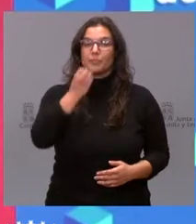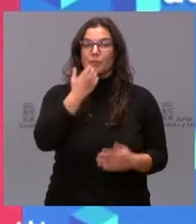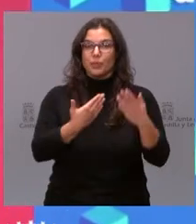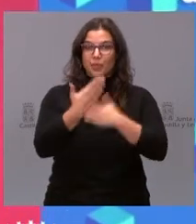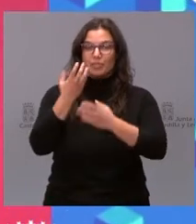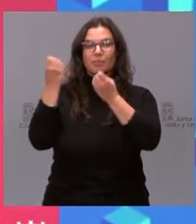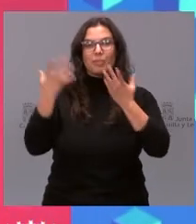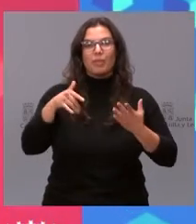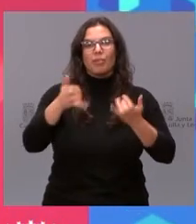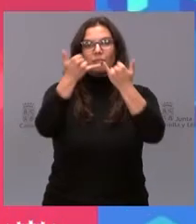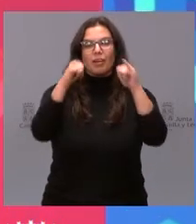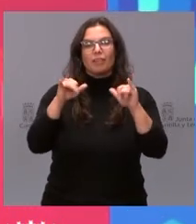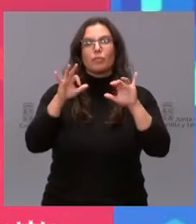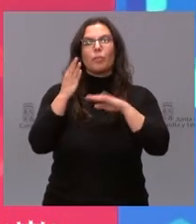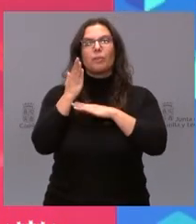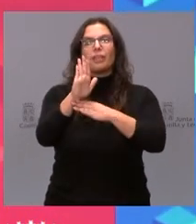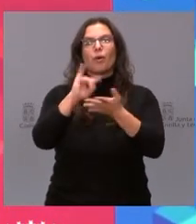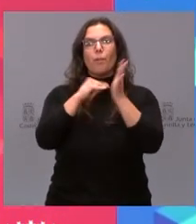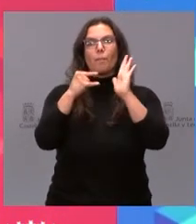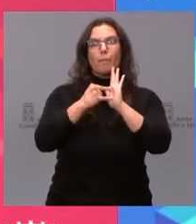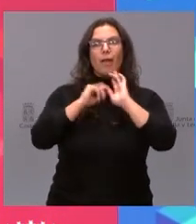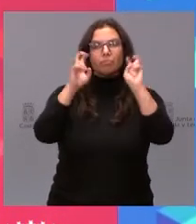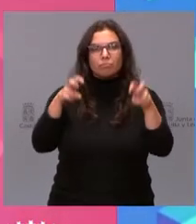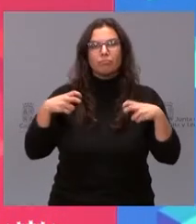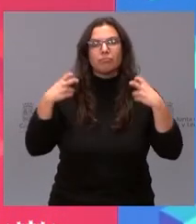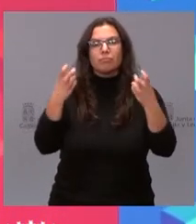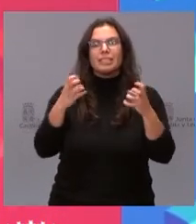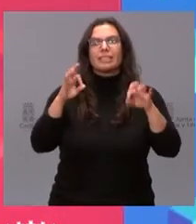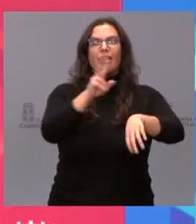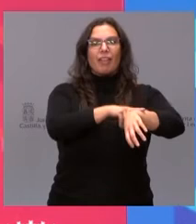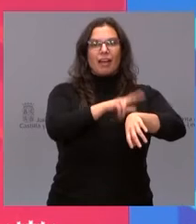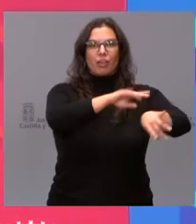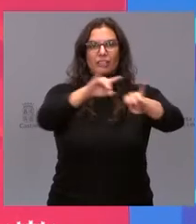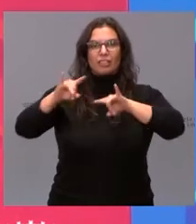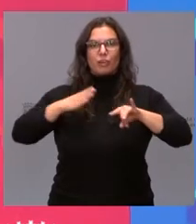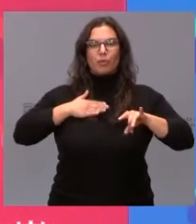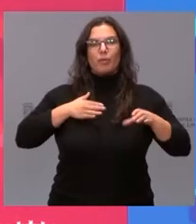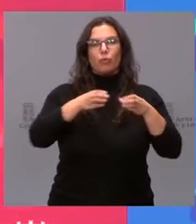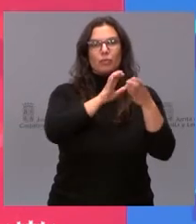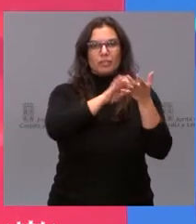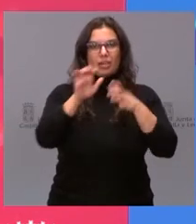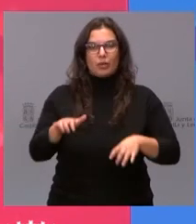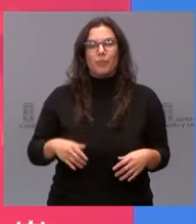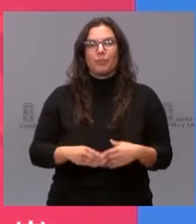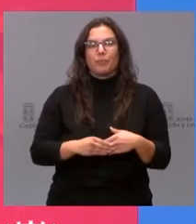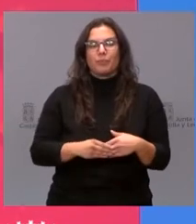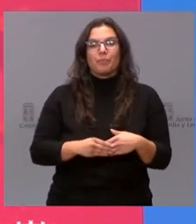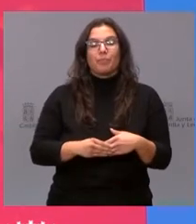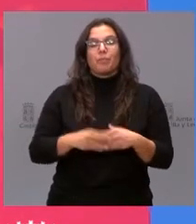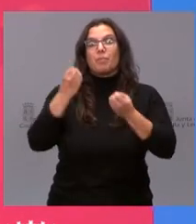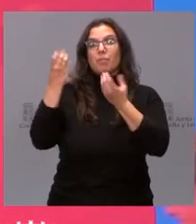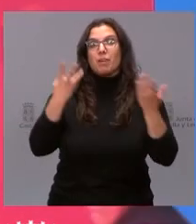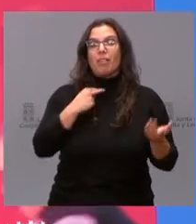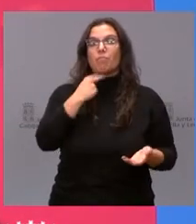Bienvenidos a este acto de presentación del Plan de Transformación de las Delegaciones Territoriales de la Junta de Castilla y León. Para darnos la